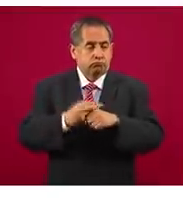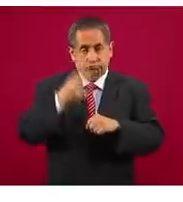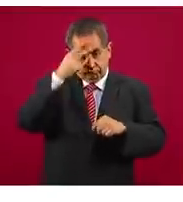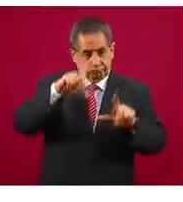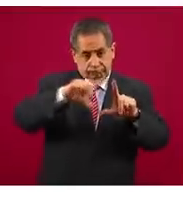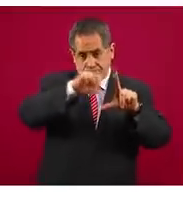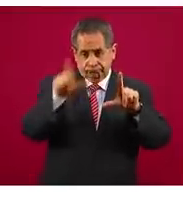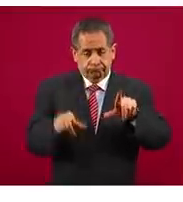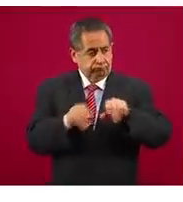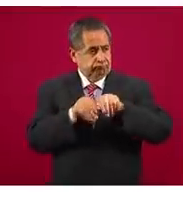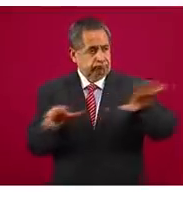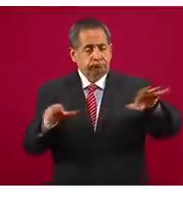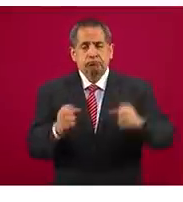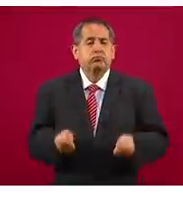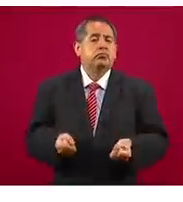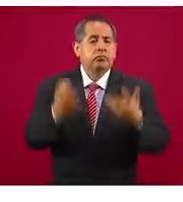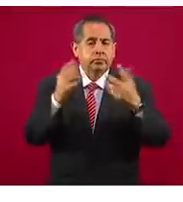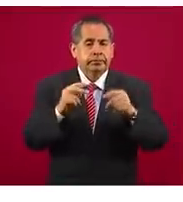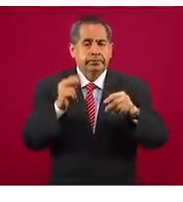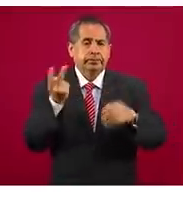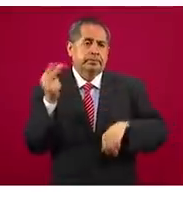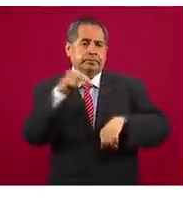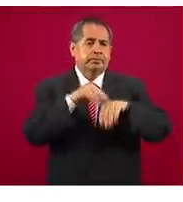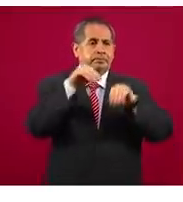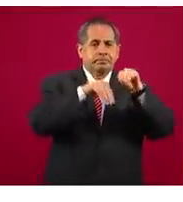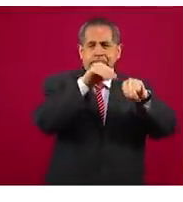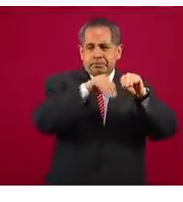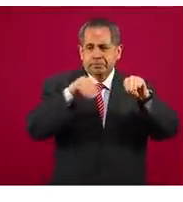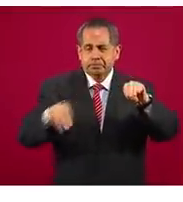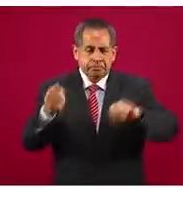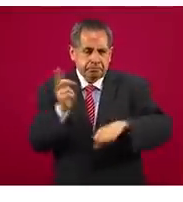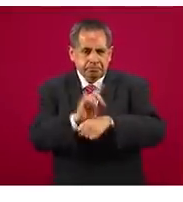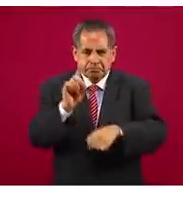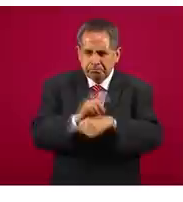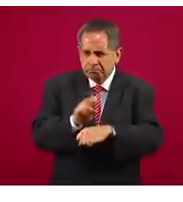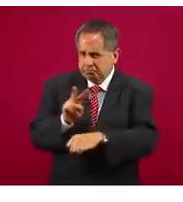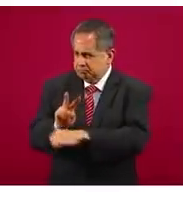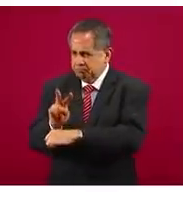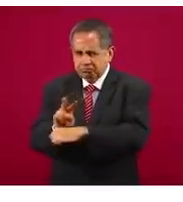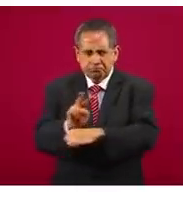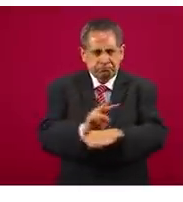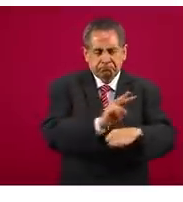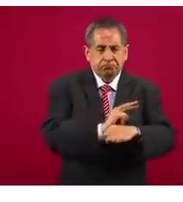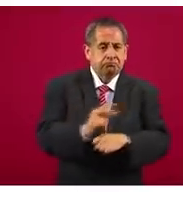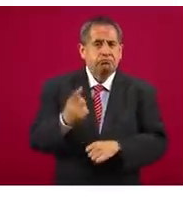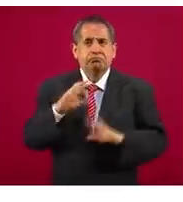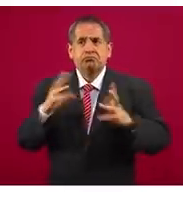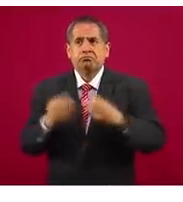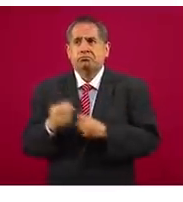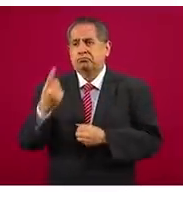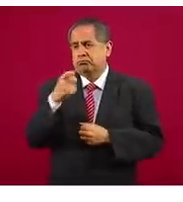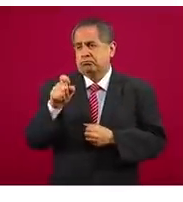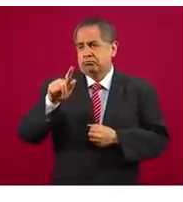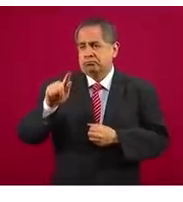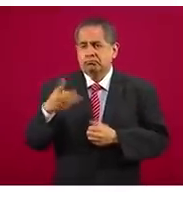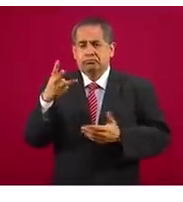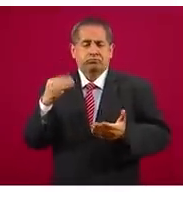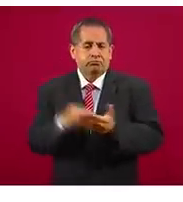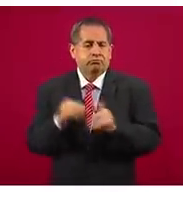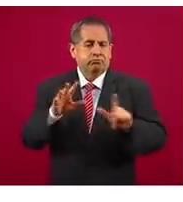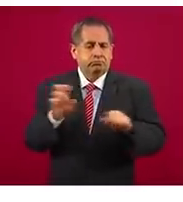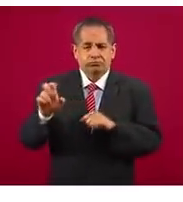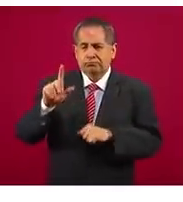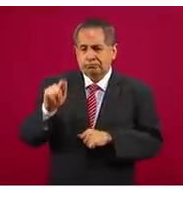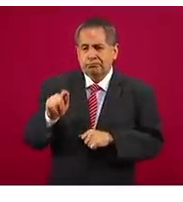territorio personal que está realizando su trabajo diariamente, un total de 173 mil